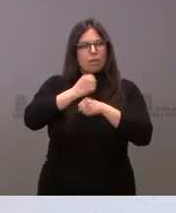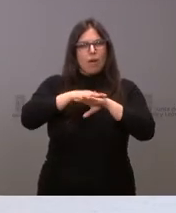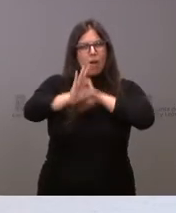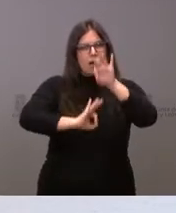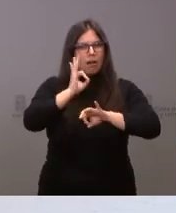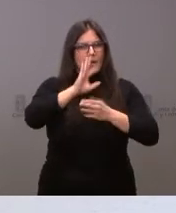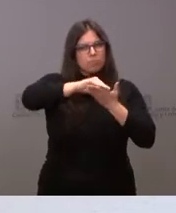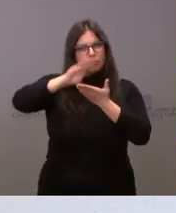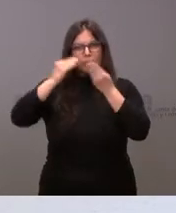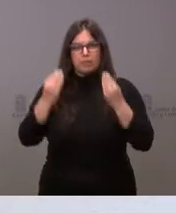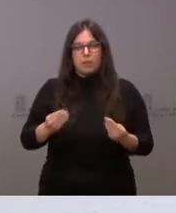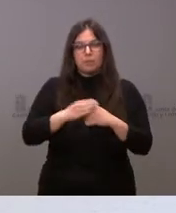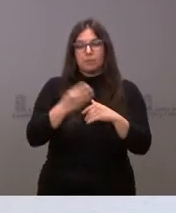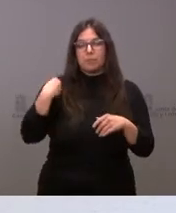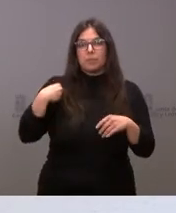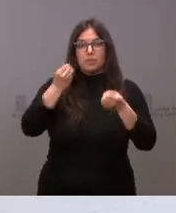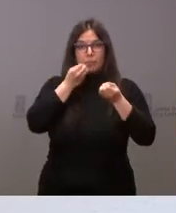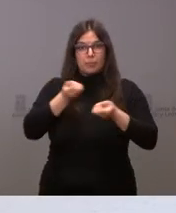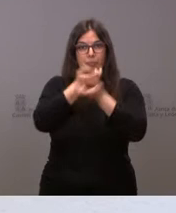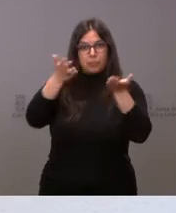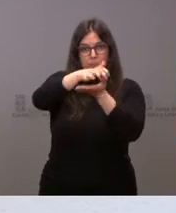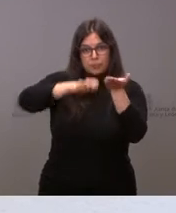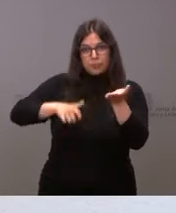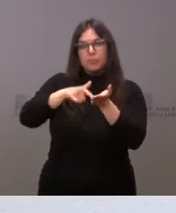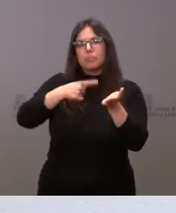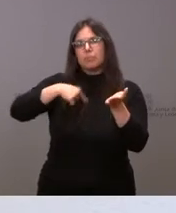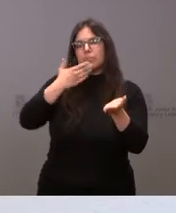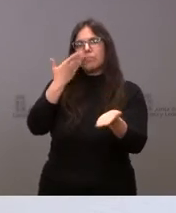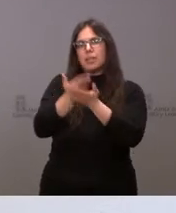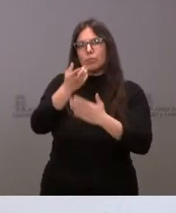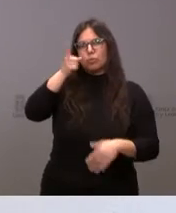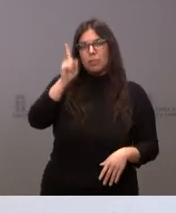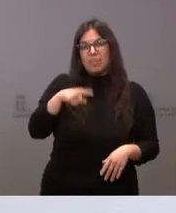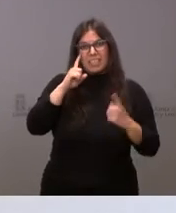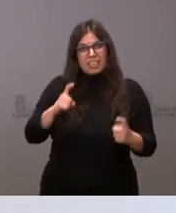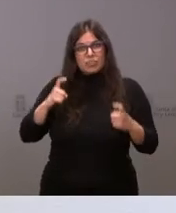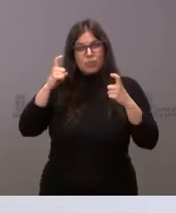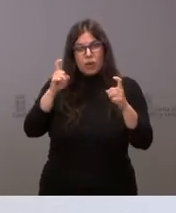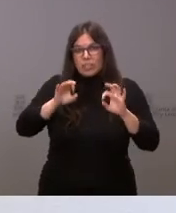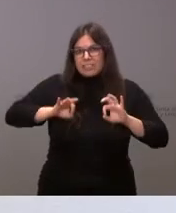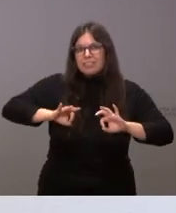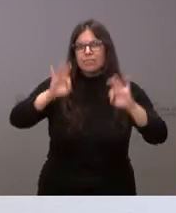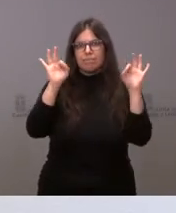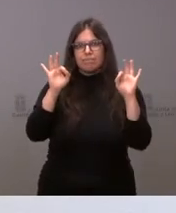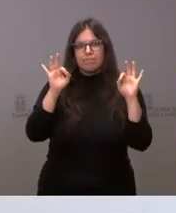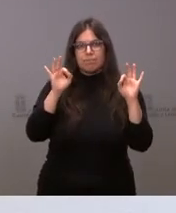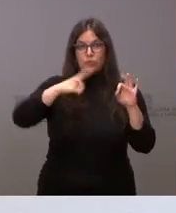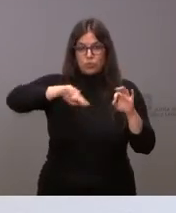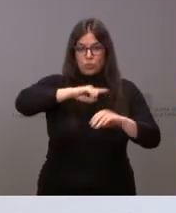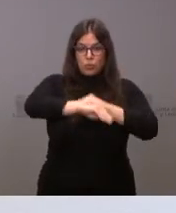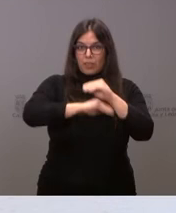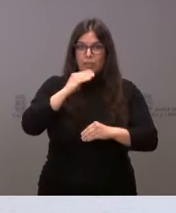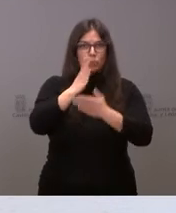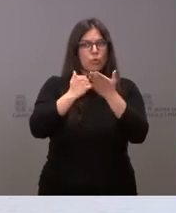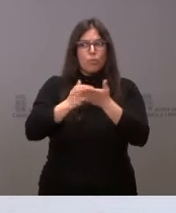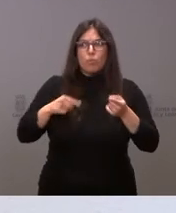En la propia declaración, así se dice, hemos pedido también que este esfuerzo extraordinario que se va a hacer por parte de